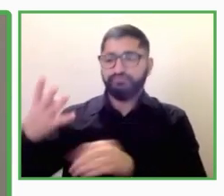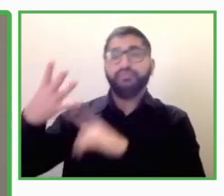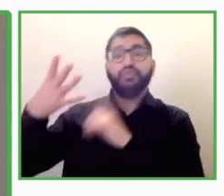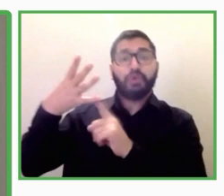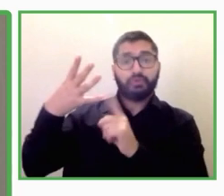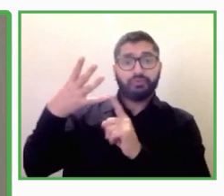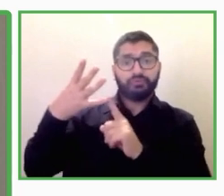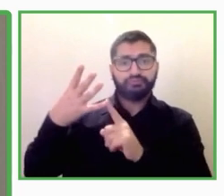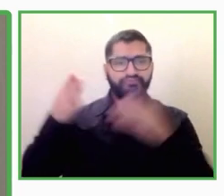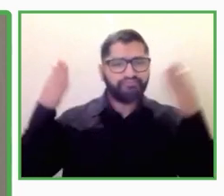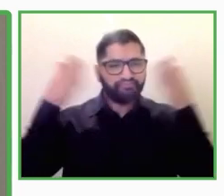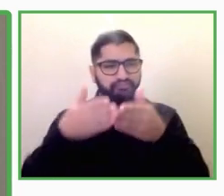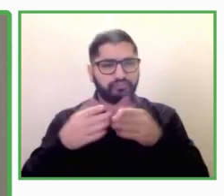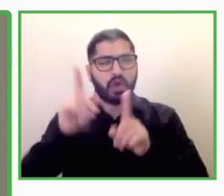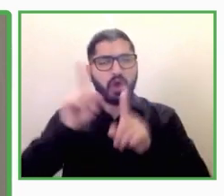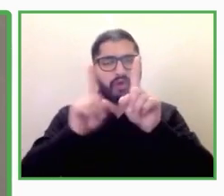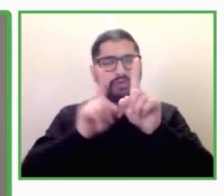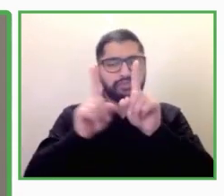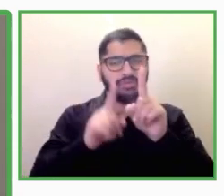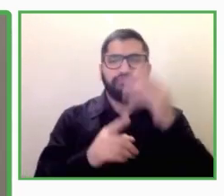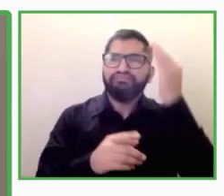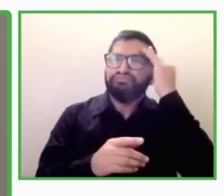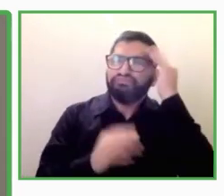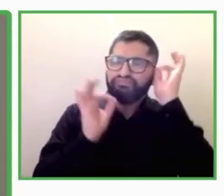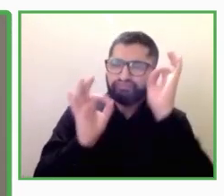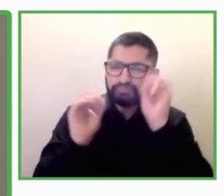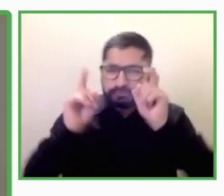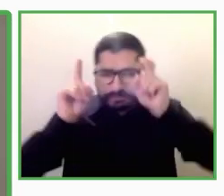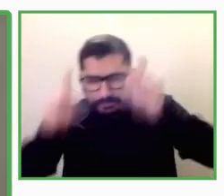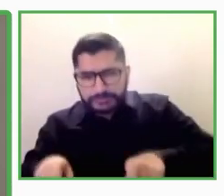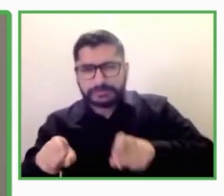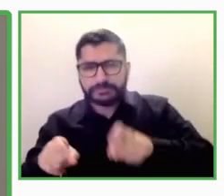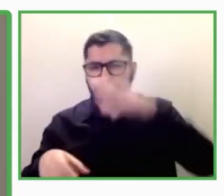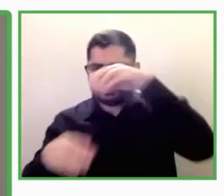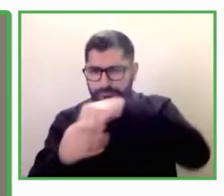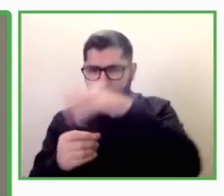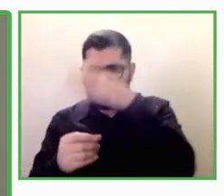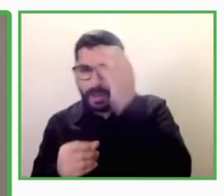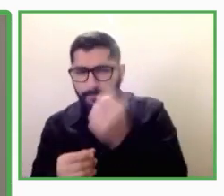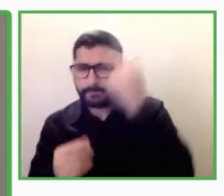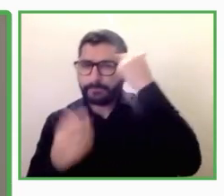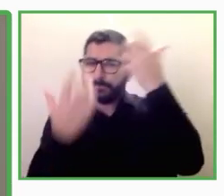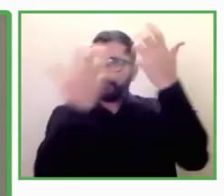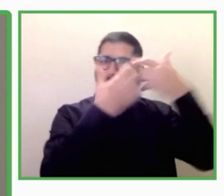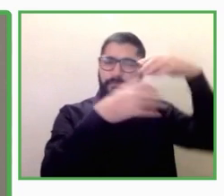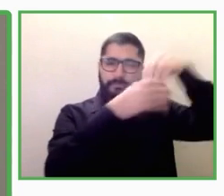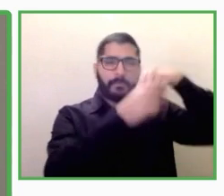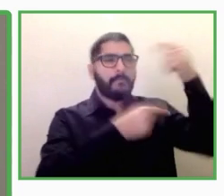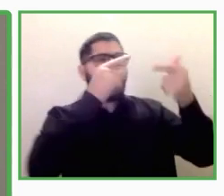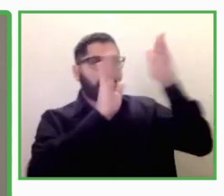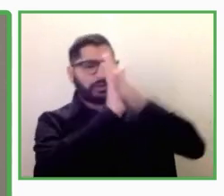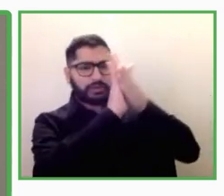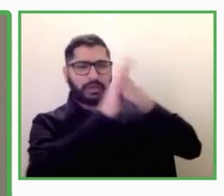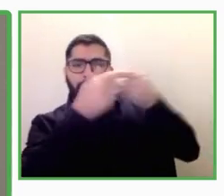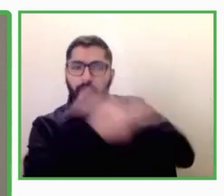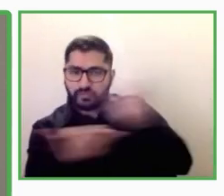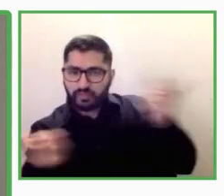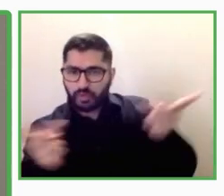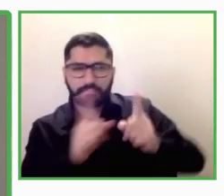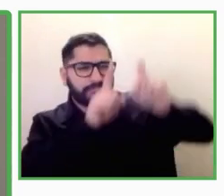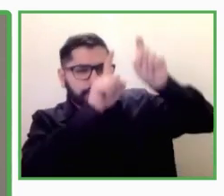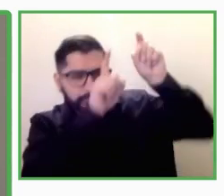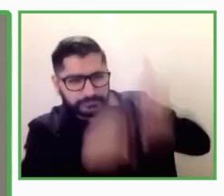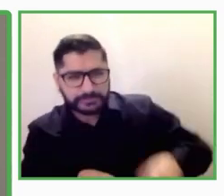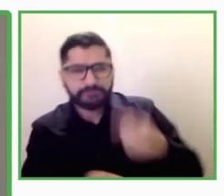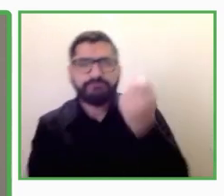reflexionamos sobre una política pública, es que debemos considerar todos los modelos de empleo que estén alineados con los principios